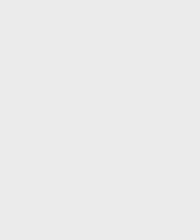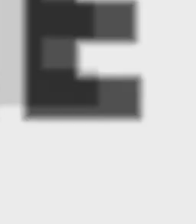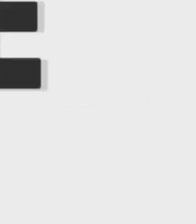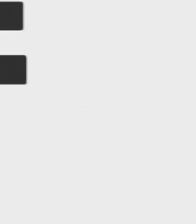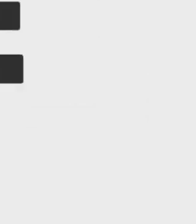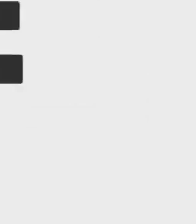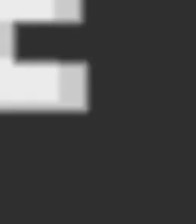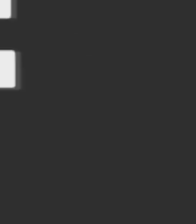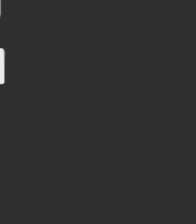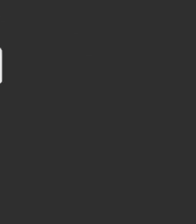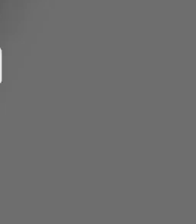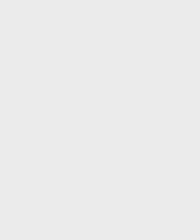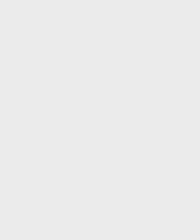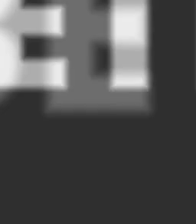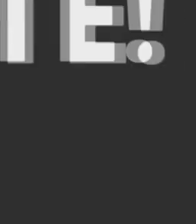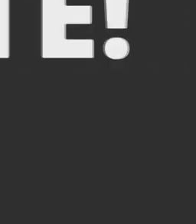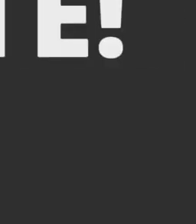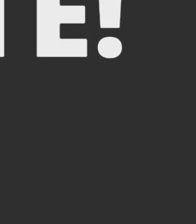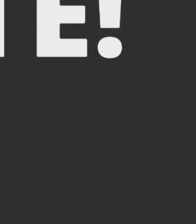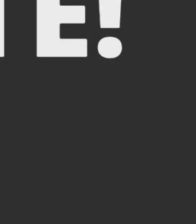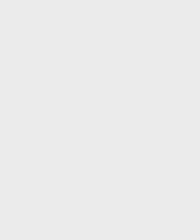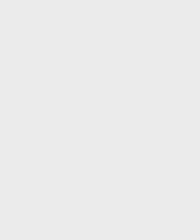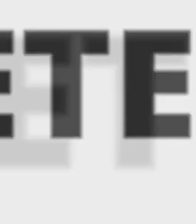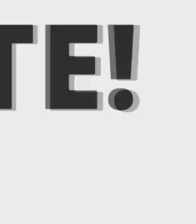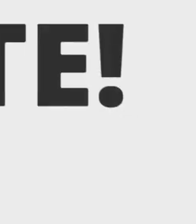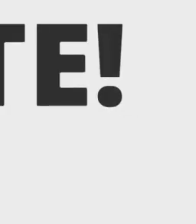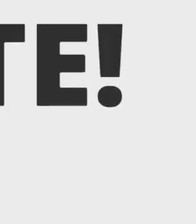¡Gracias! ¡Gracias! ¡Gracias!